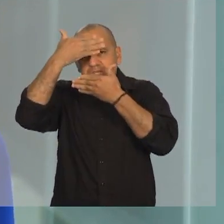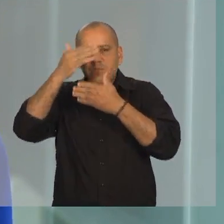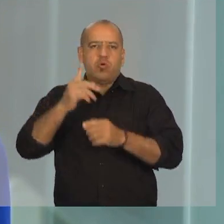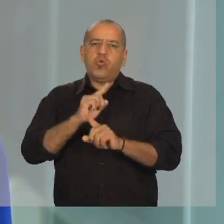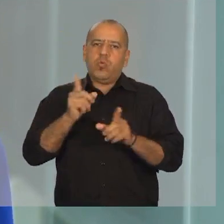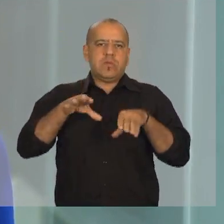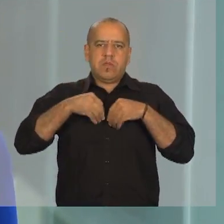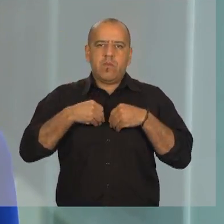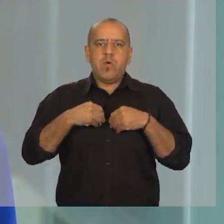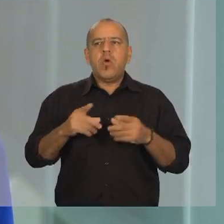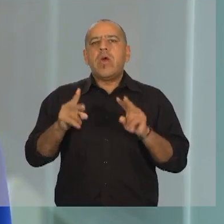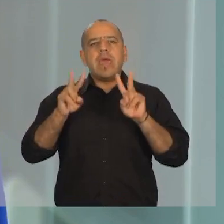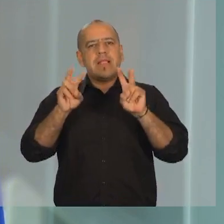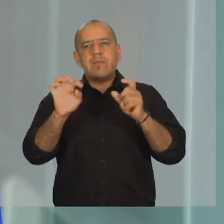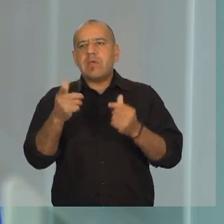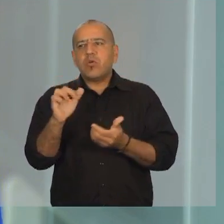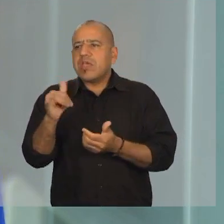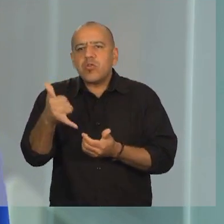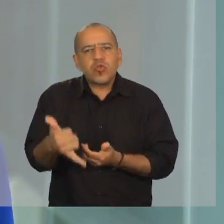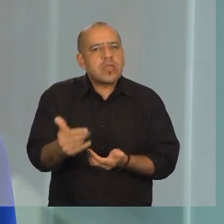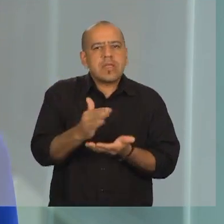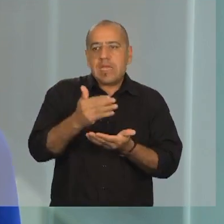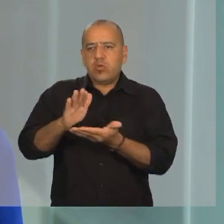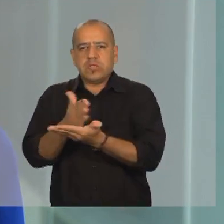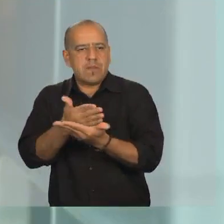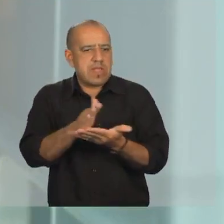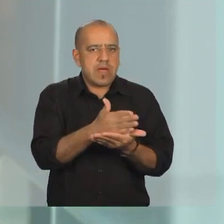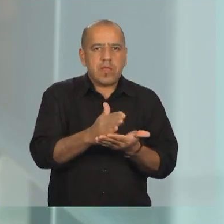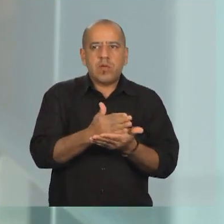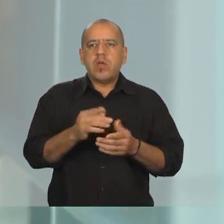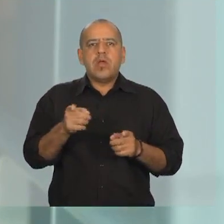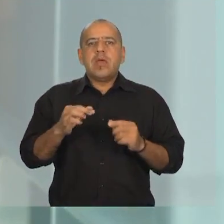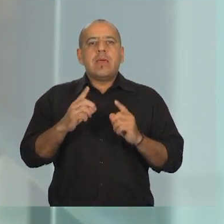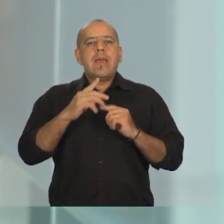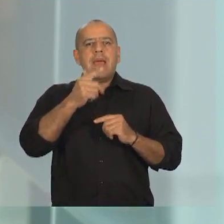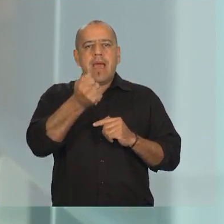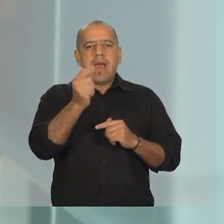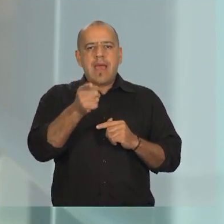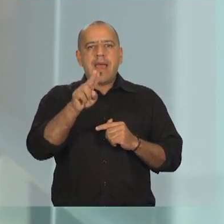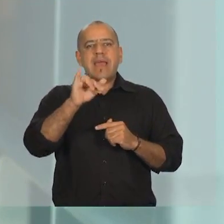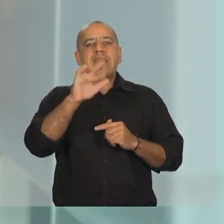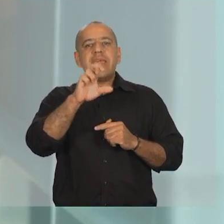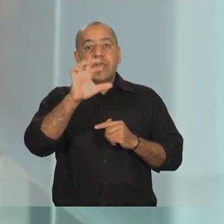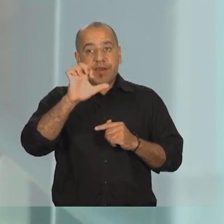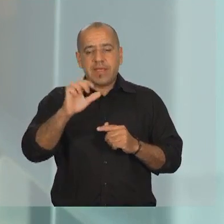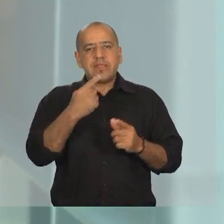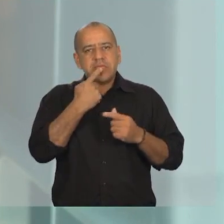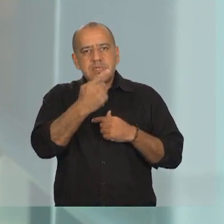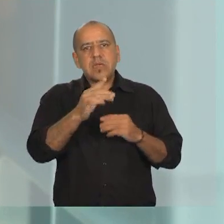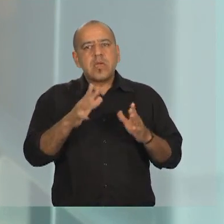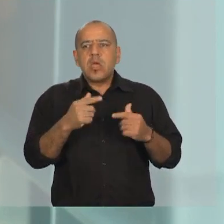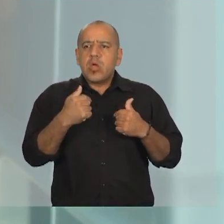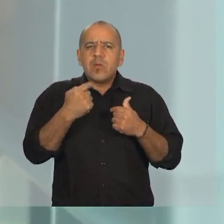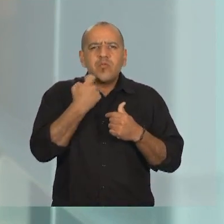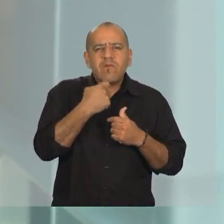Nos ubicamos en el lugar de los desposeídos y de los discriminados. Luis Pérez Aguirre sostenía que todavía